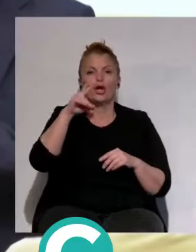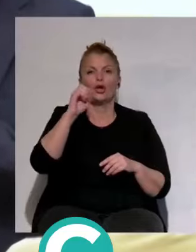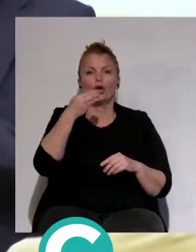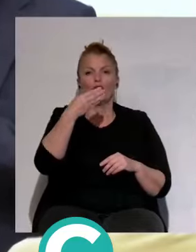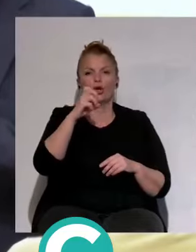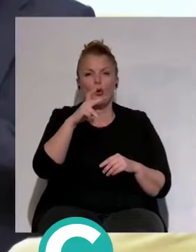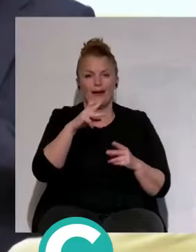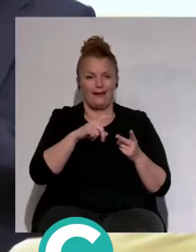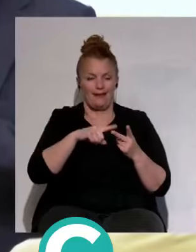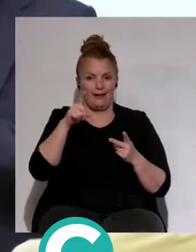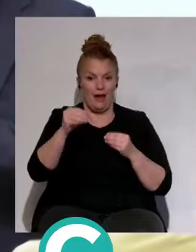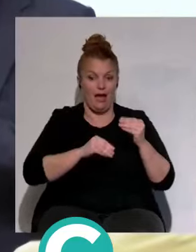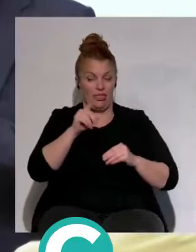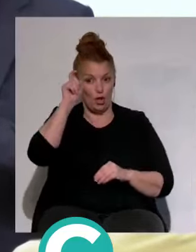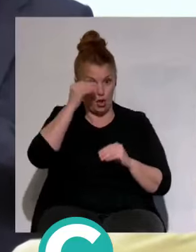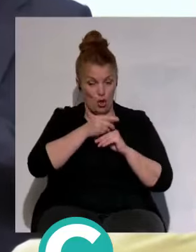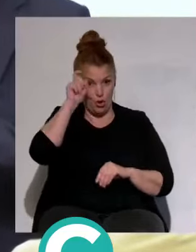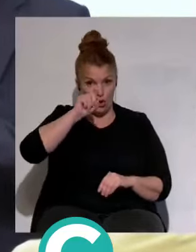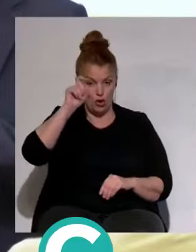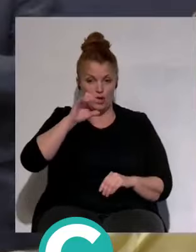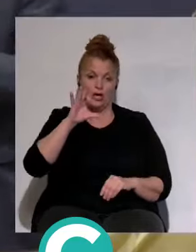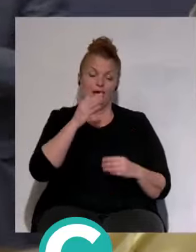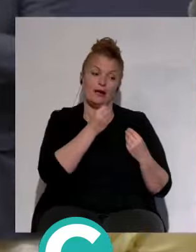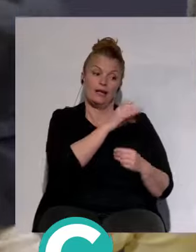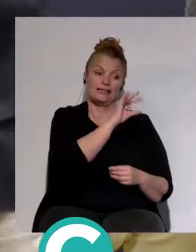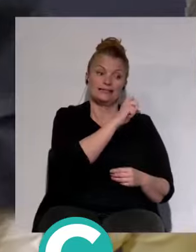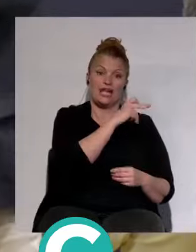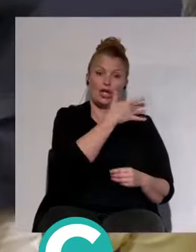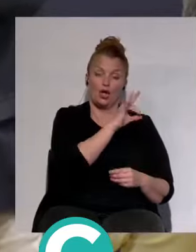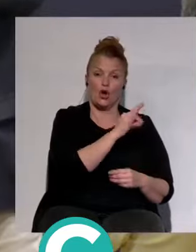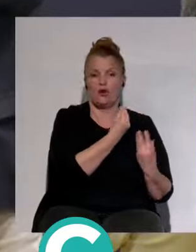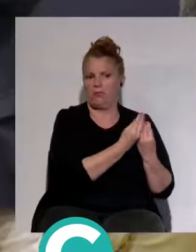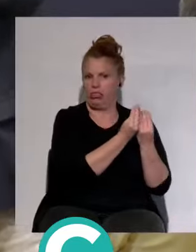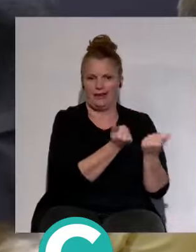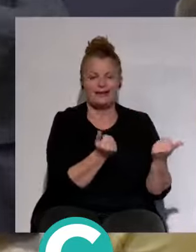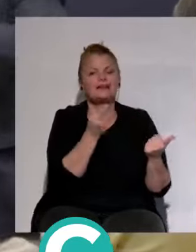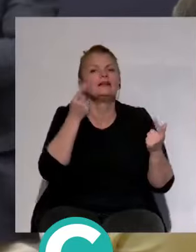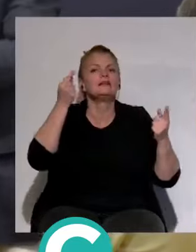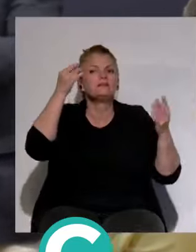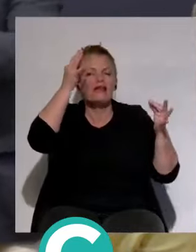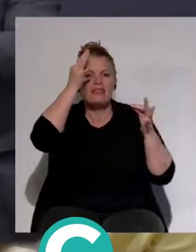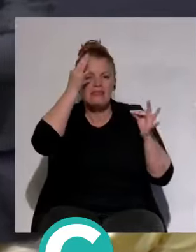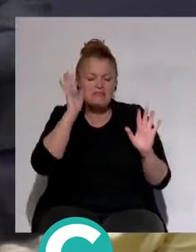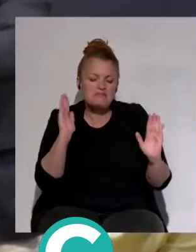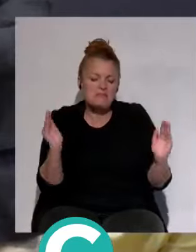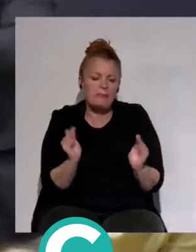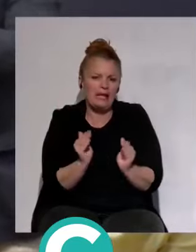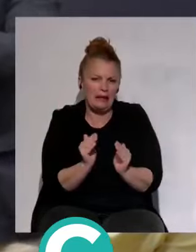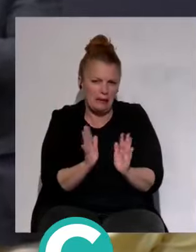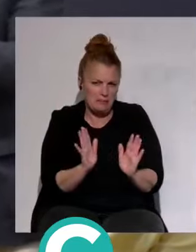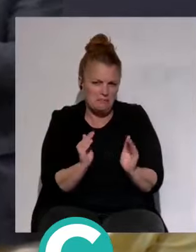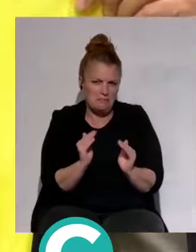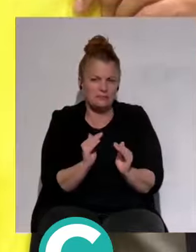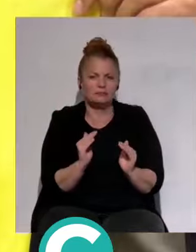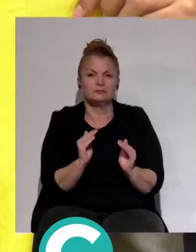poniéndolo con un pelegrino que, contrario, era desaparecido. Pero ya digo, detallitos, que parece que es un crack, detallitos.